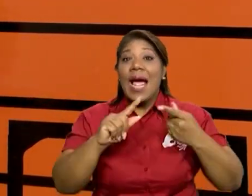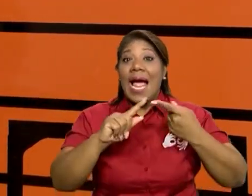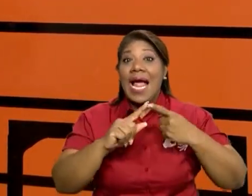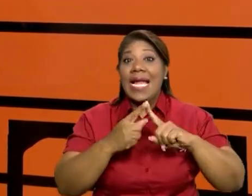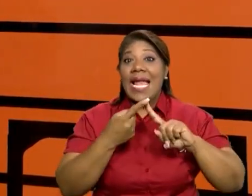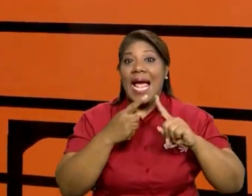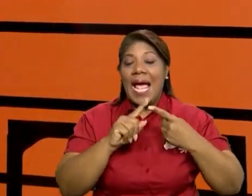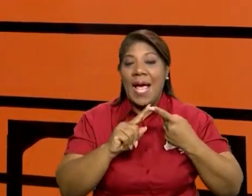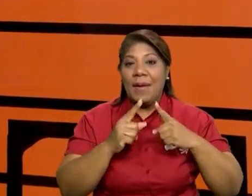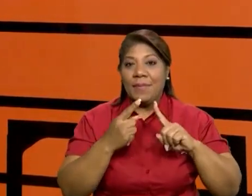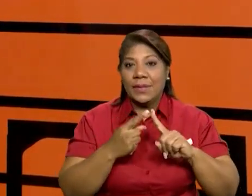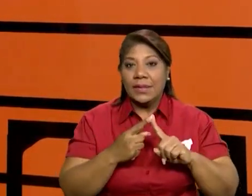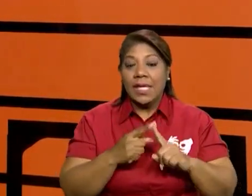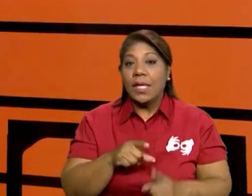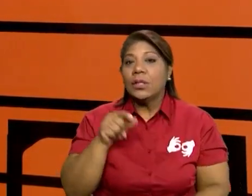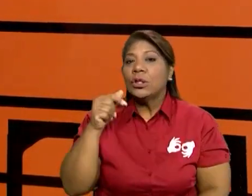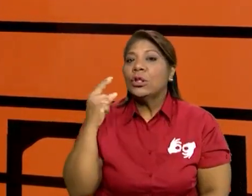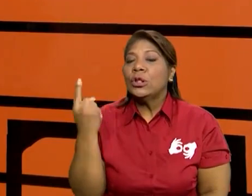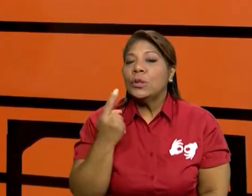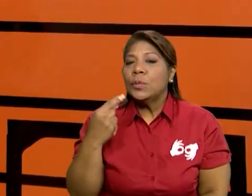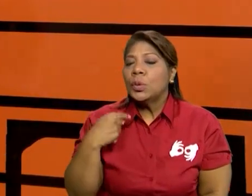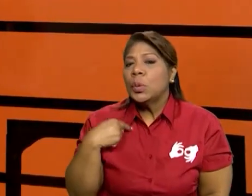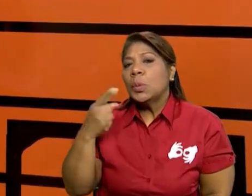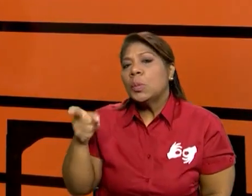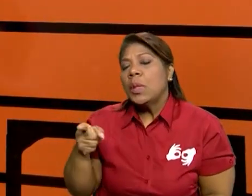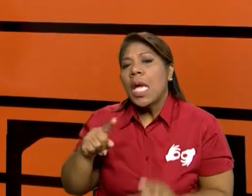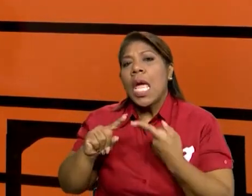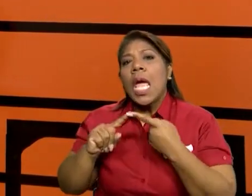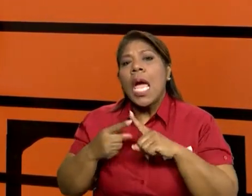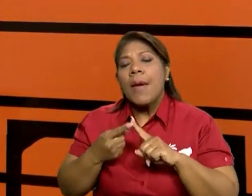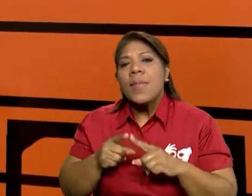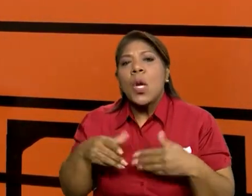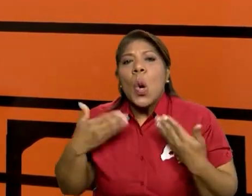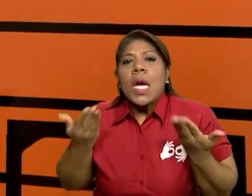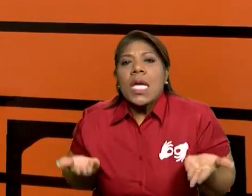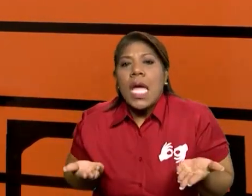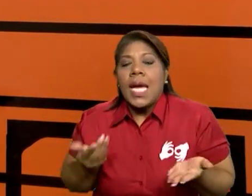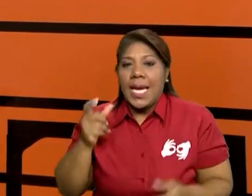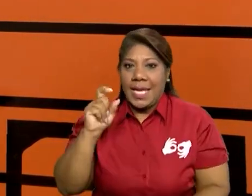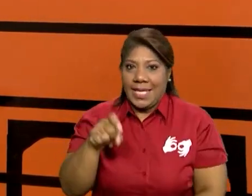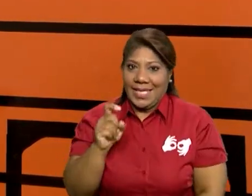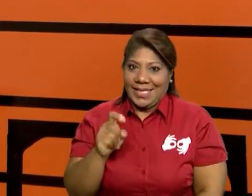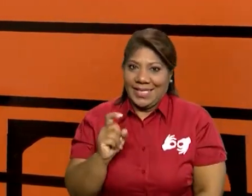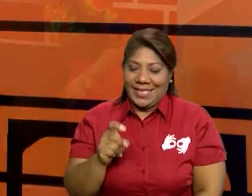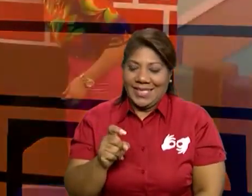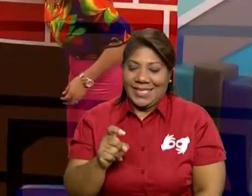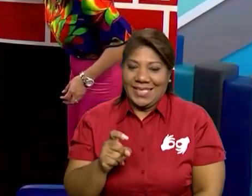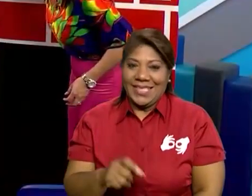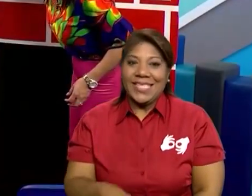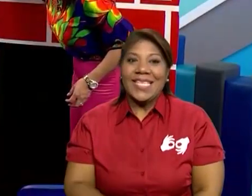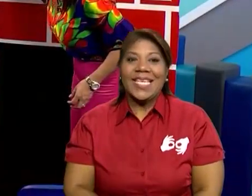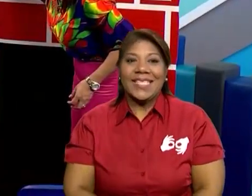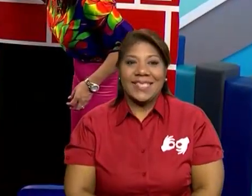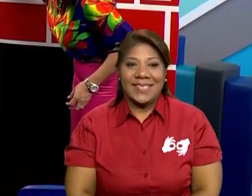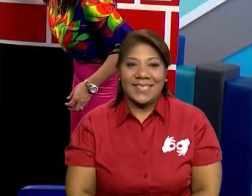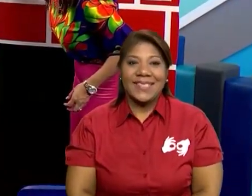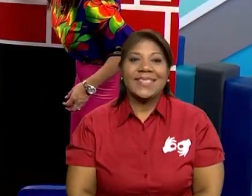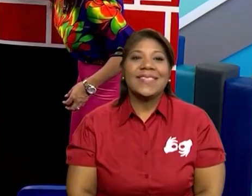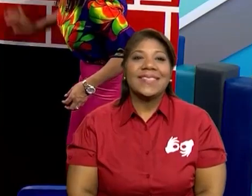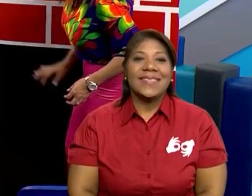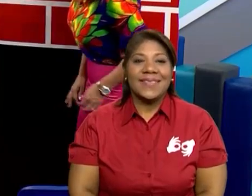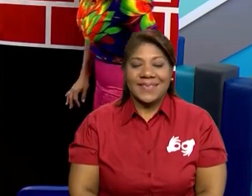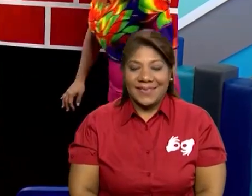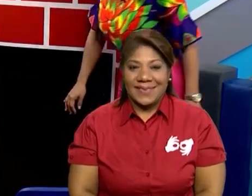a las necesidades del otro. Aquí la voy a ponerme. Eso, qué bonito. Me la estaba comiendo. Eso.